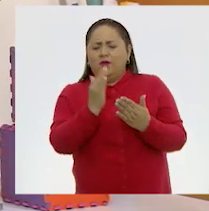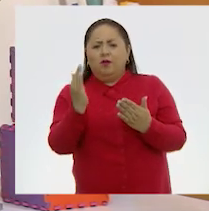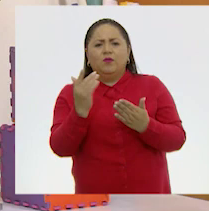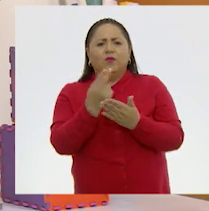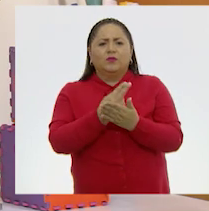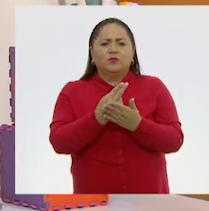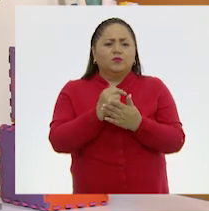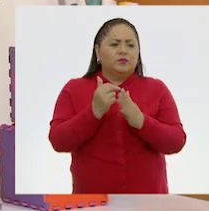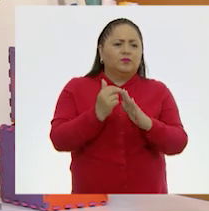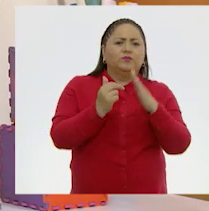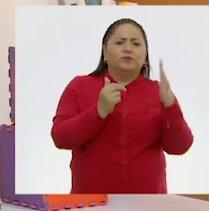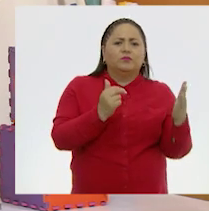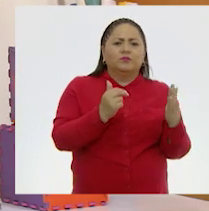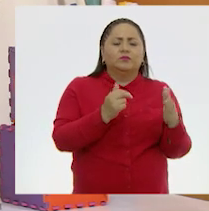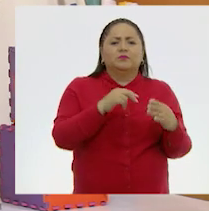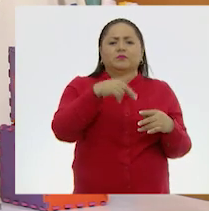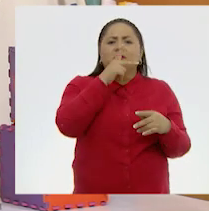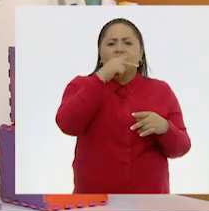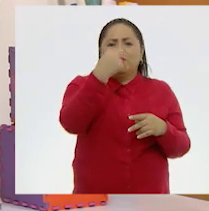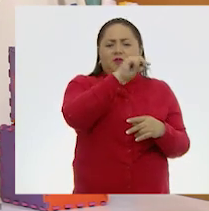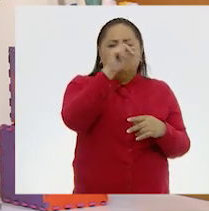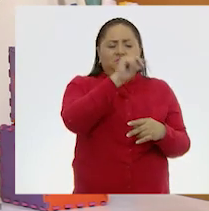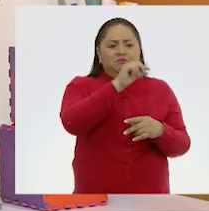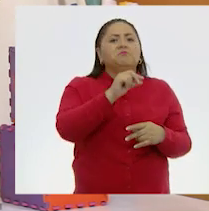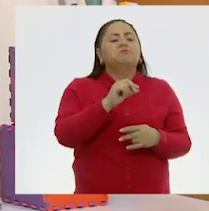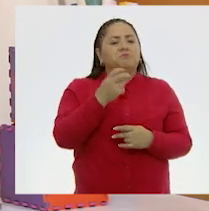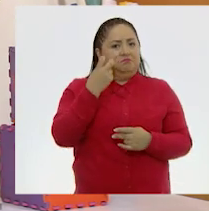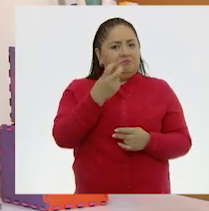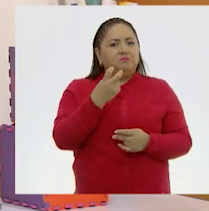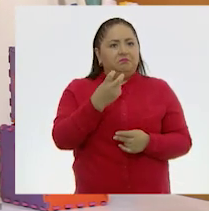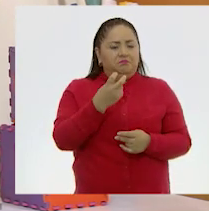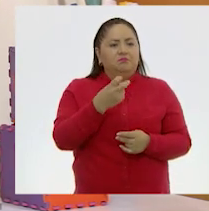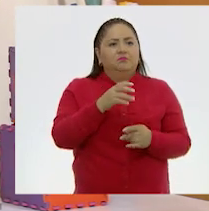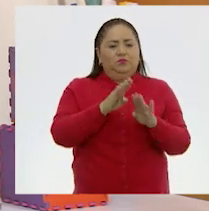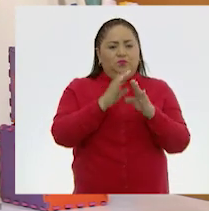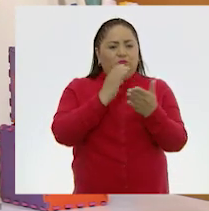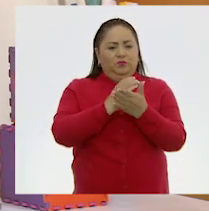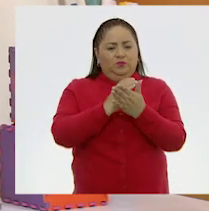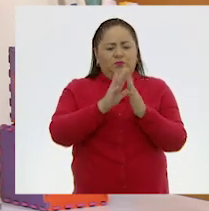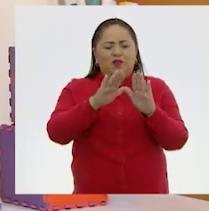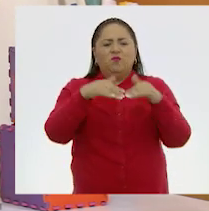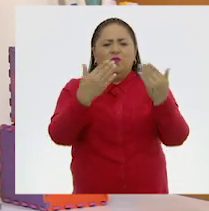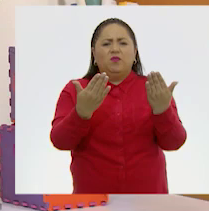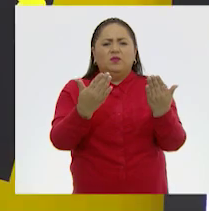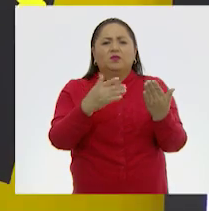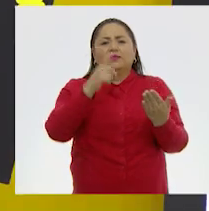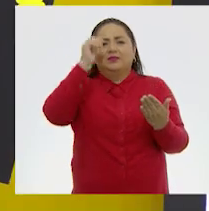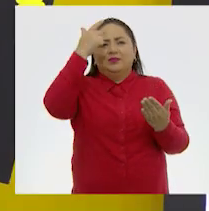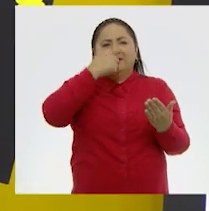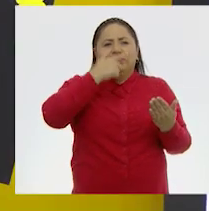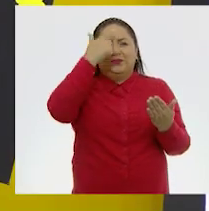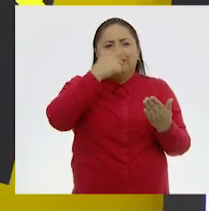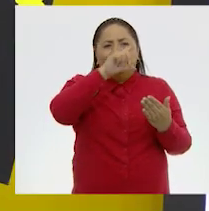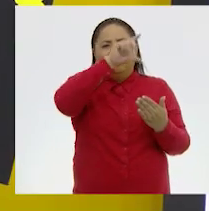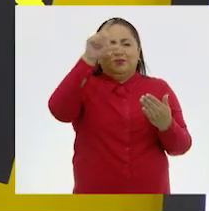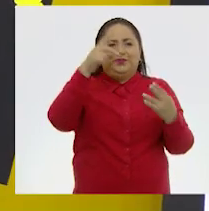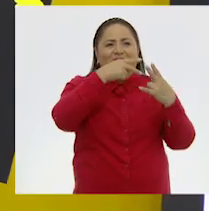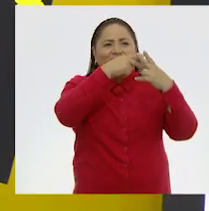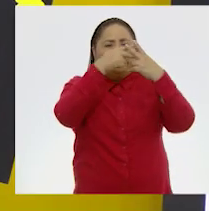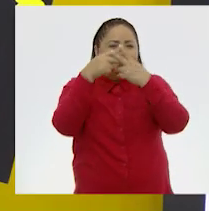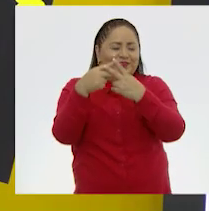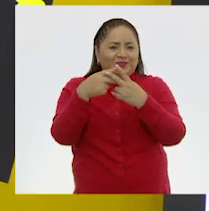dibujo, del otro lado tiene sus datos y efectivamente fuera del cuaderno está la noche, las